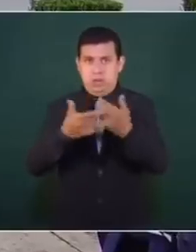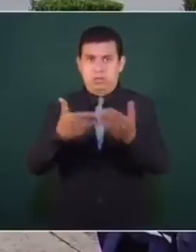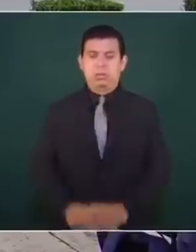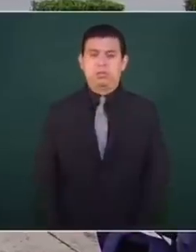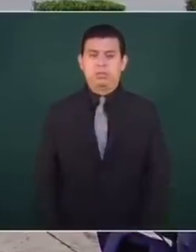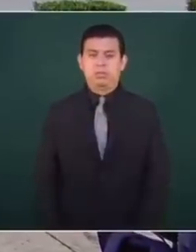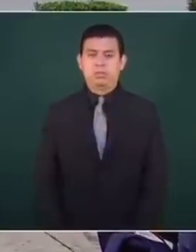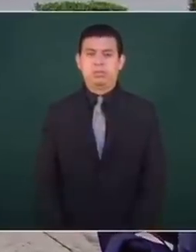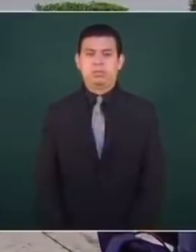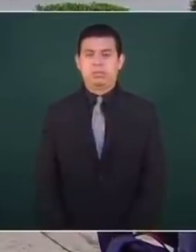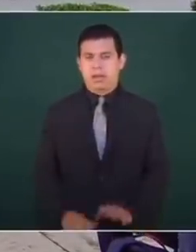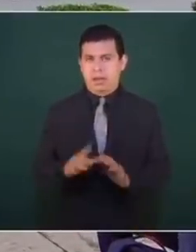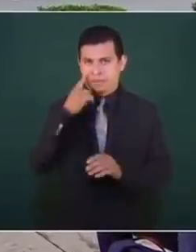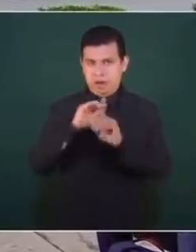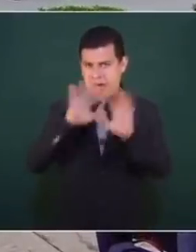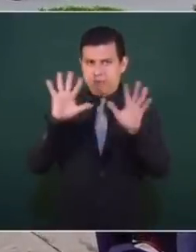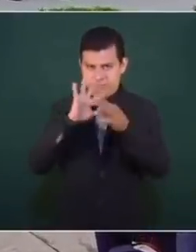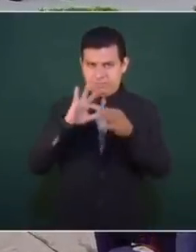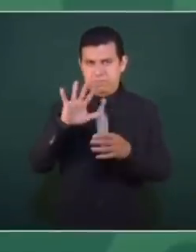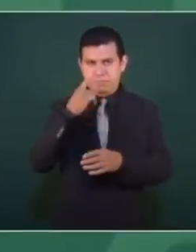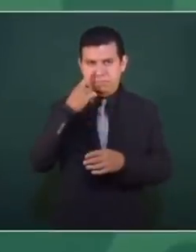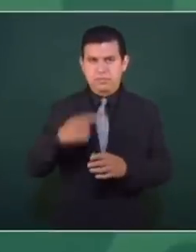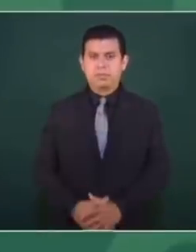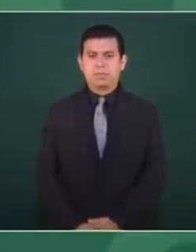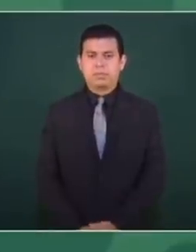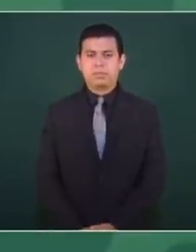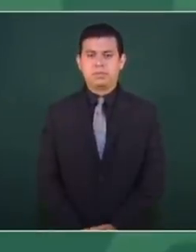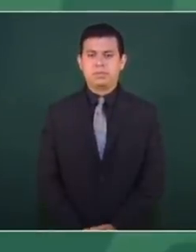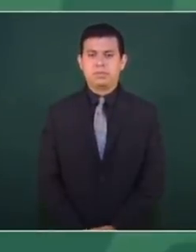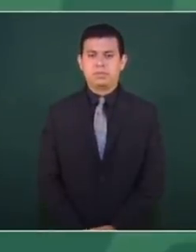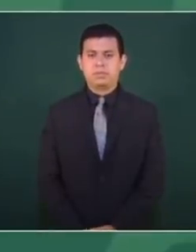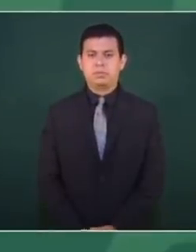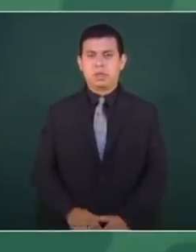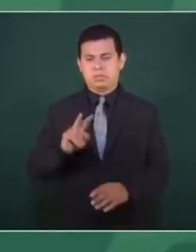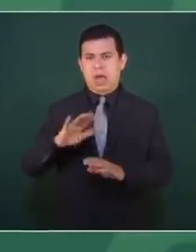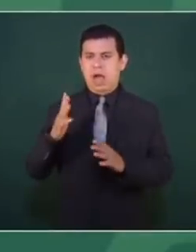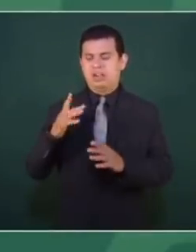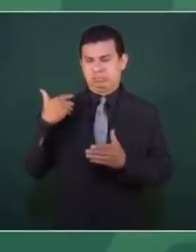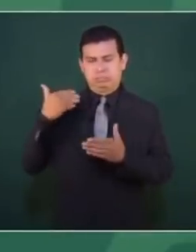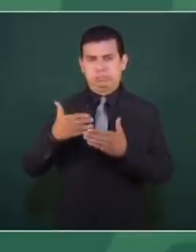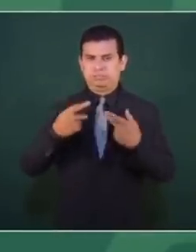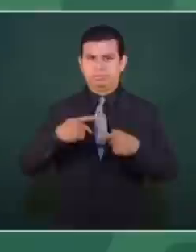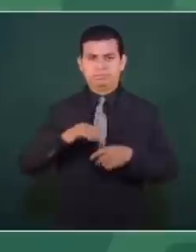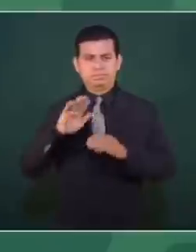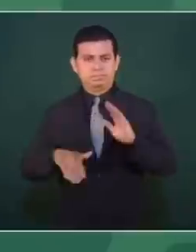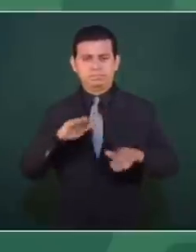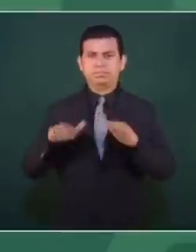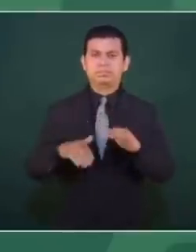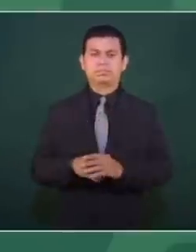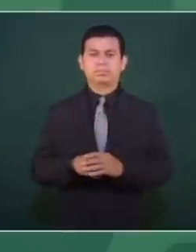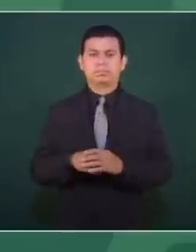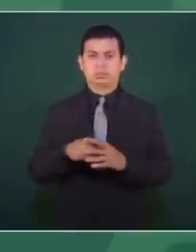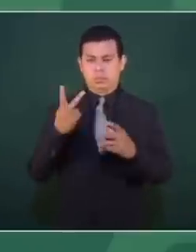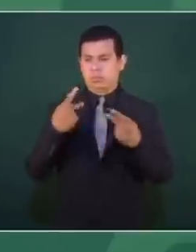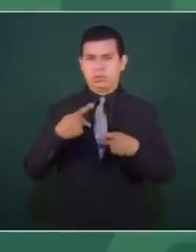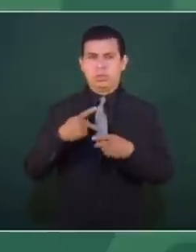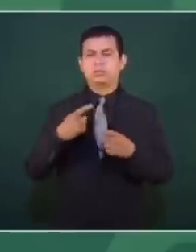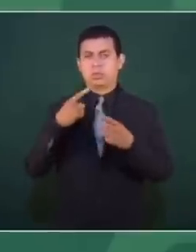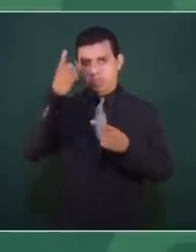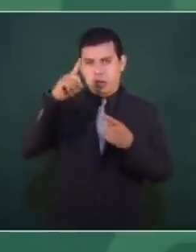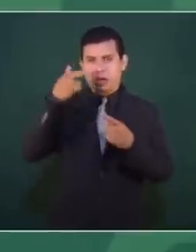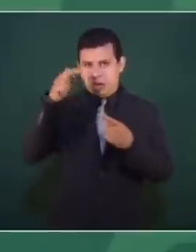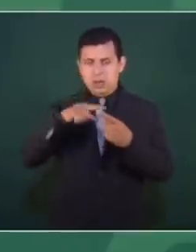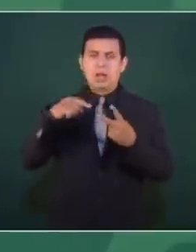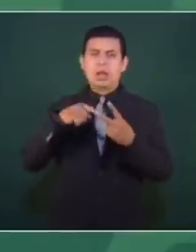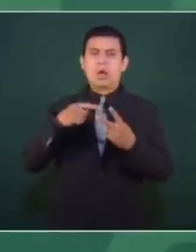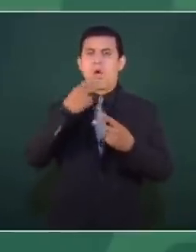Primero, lamentar los hechos, la pérdida de dos vidas humanas, del dueño del restaurante, del